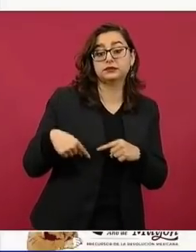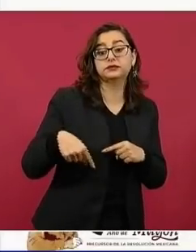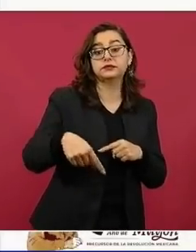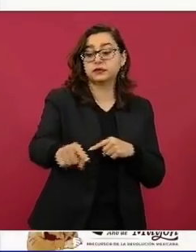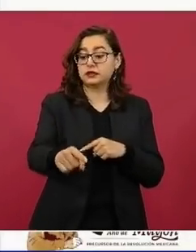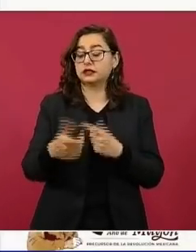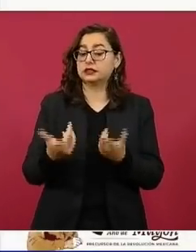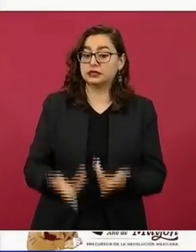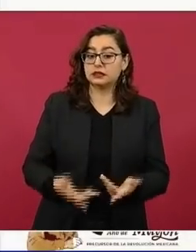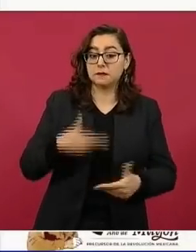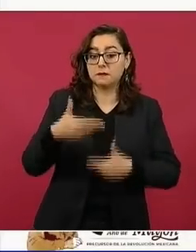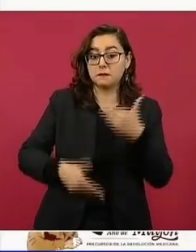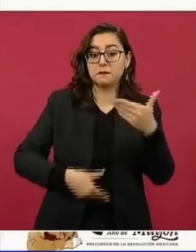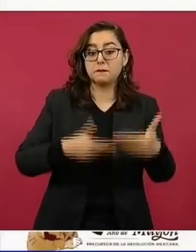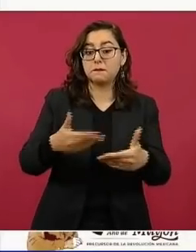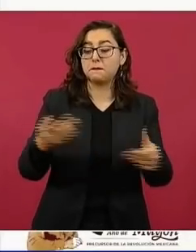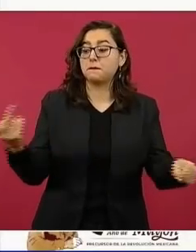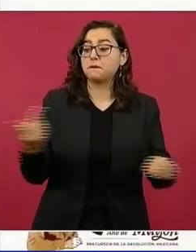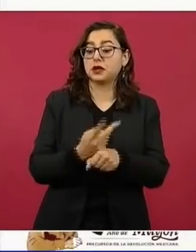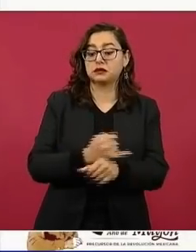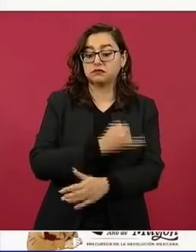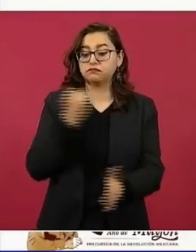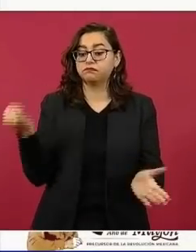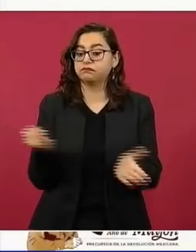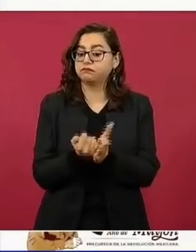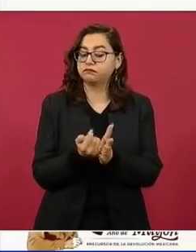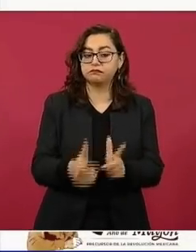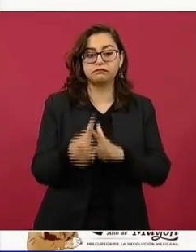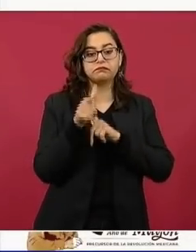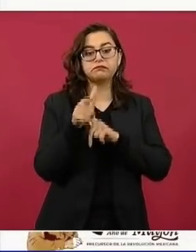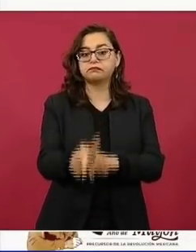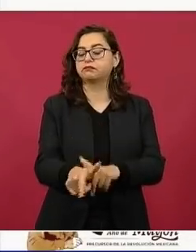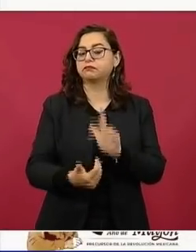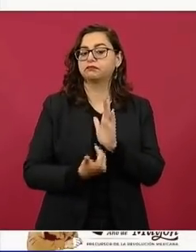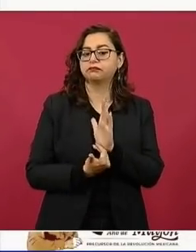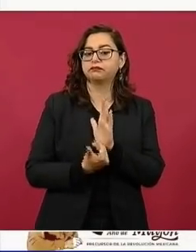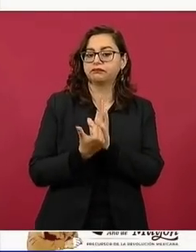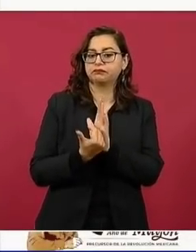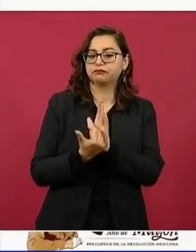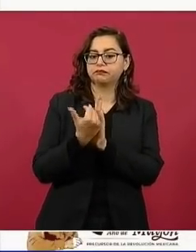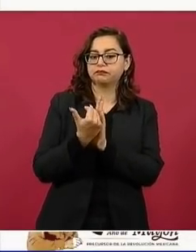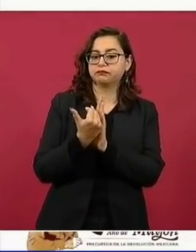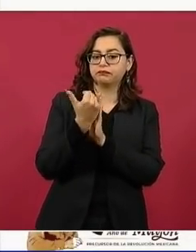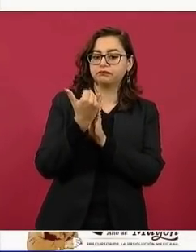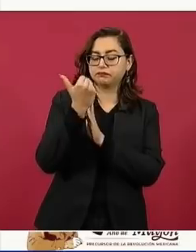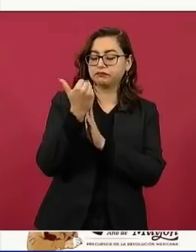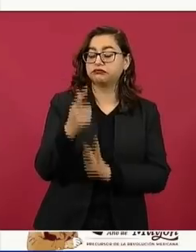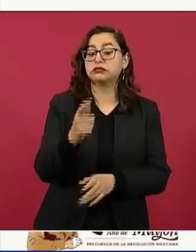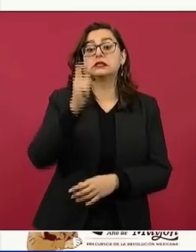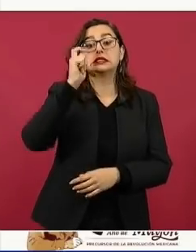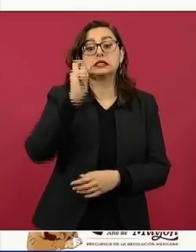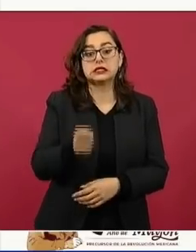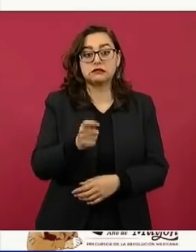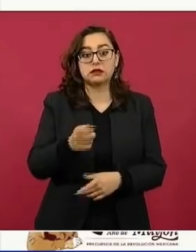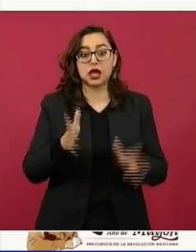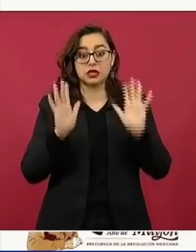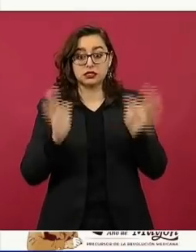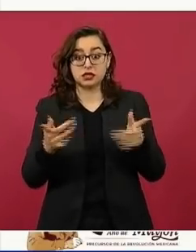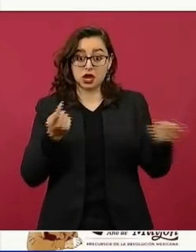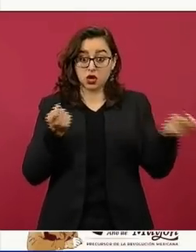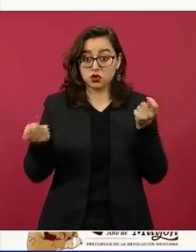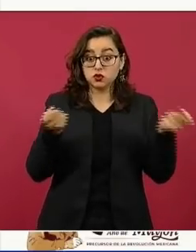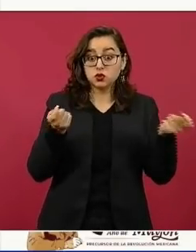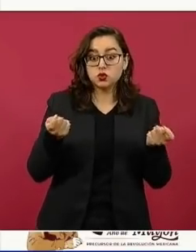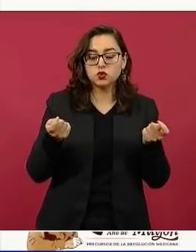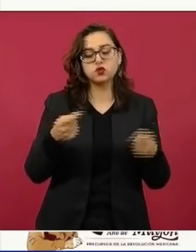una trayectoria para la inflación al alza, lo que significa que todavía no alcanza su pico, dice